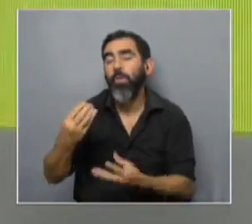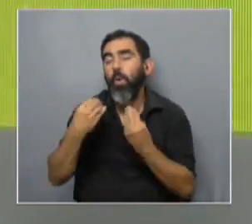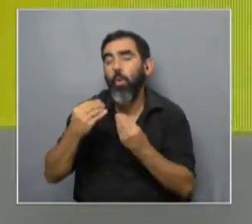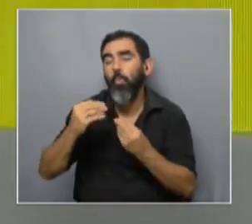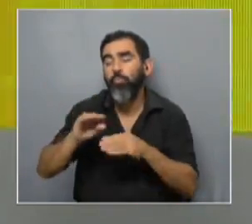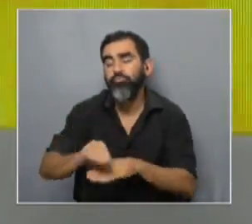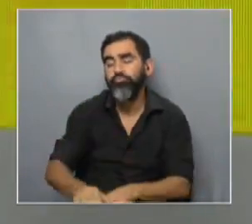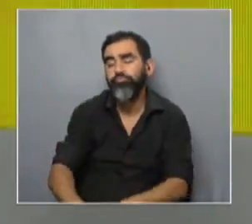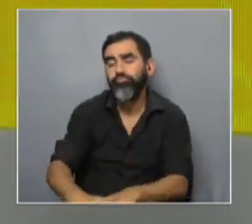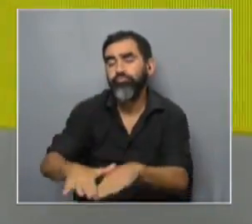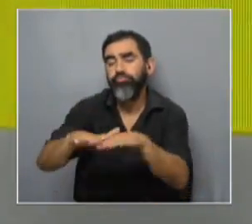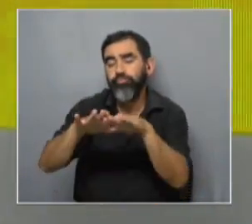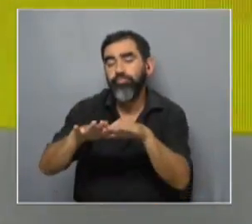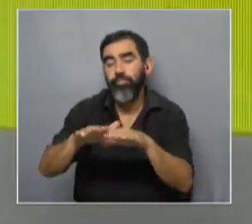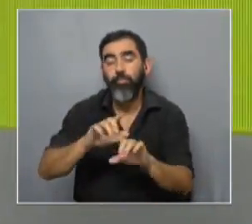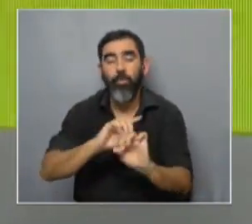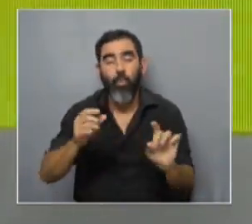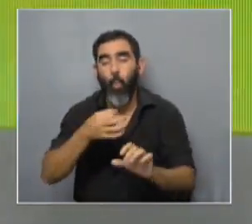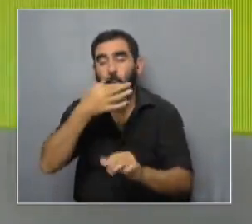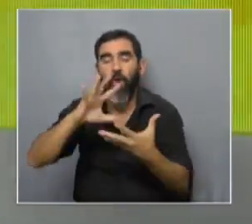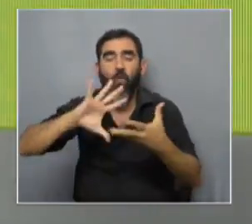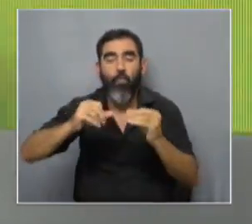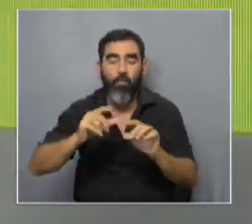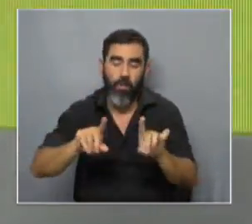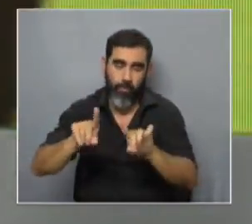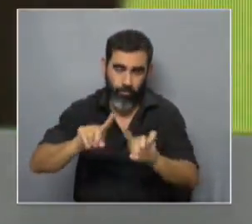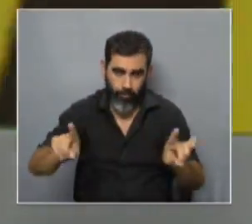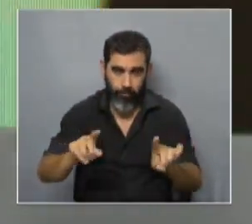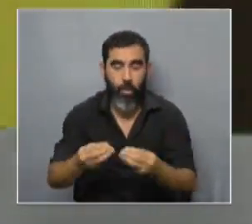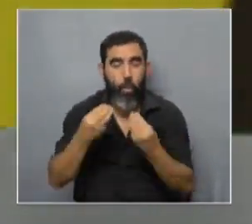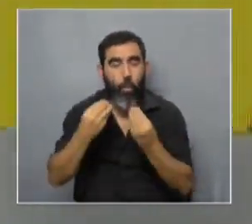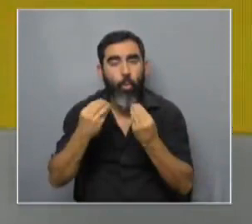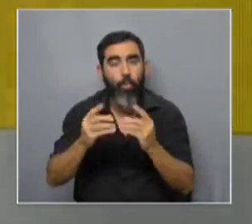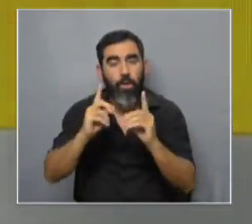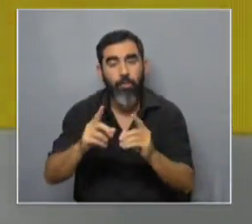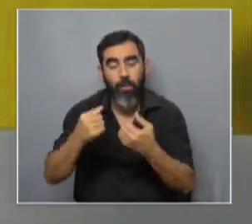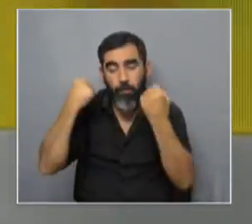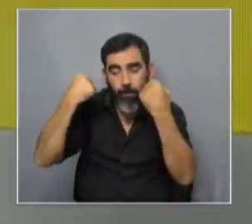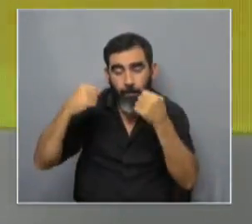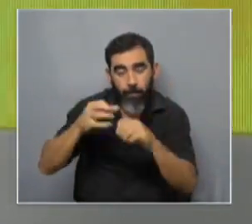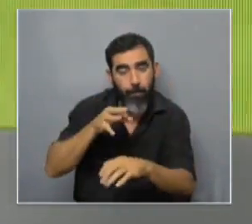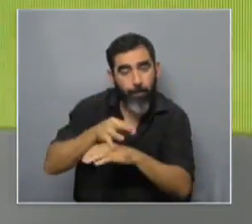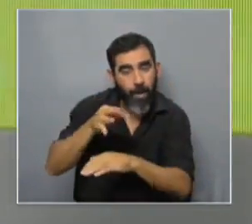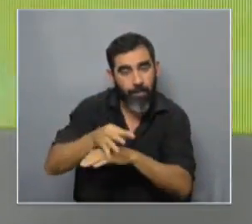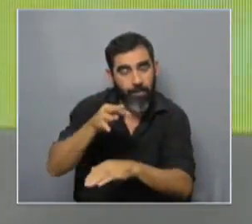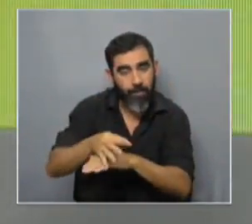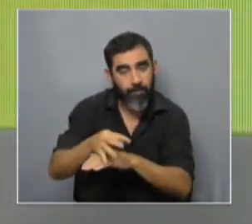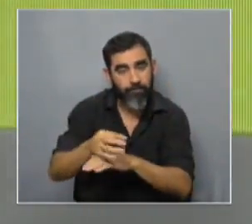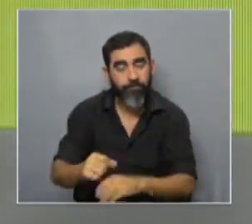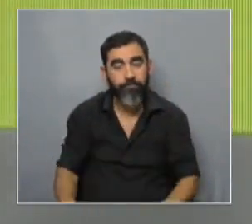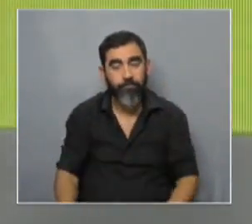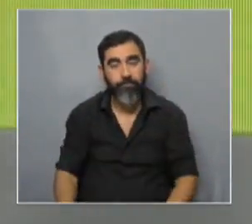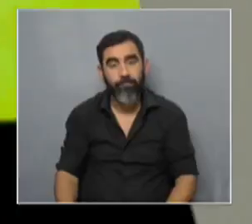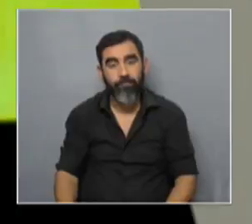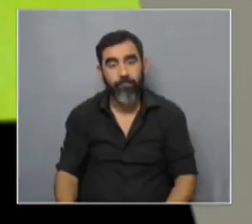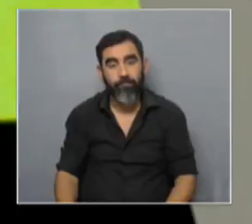se crían estos animales porque obviamente no es cualquier forma de crianza y en qué consiste este entrenamiento que también